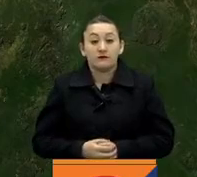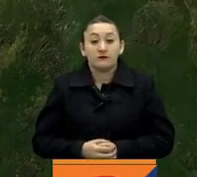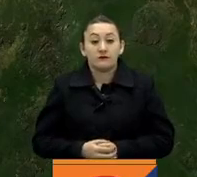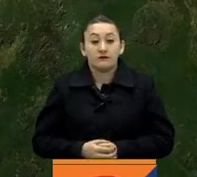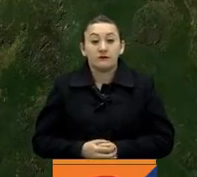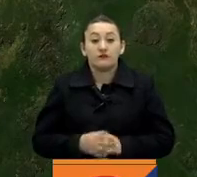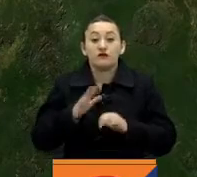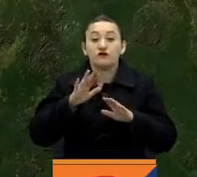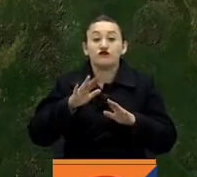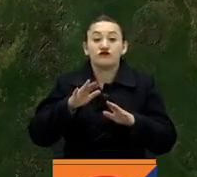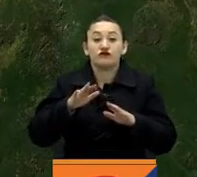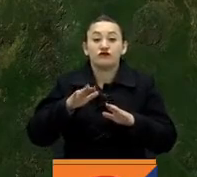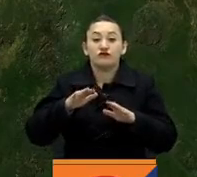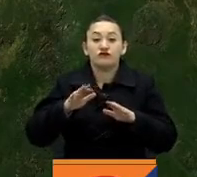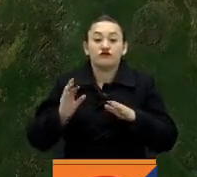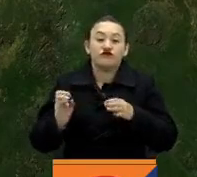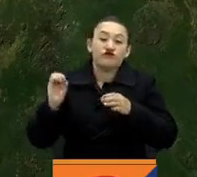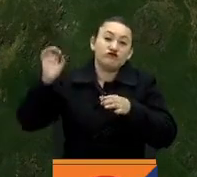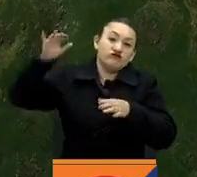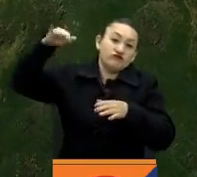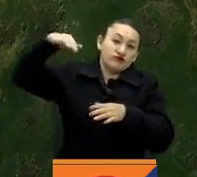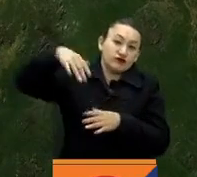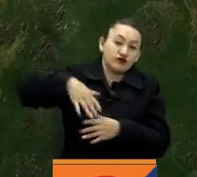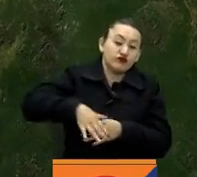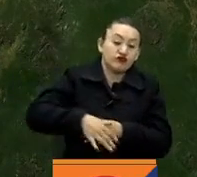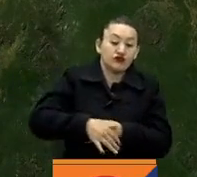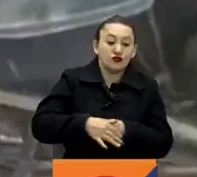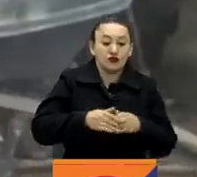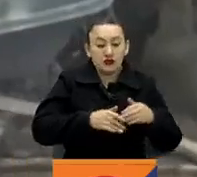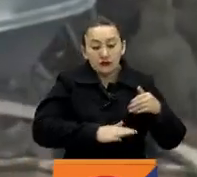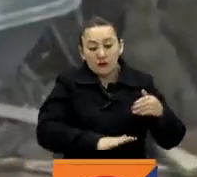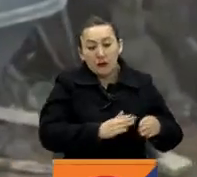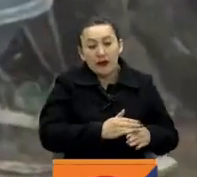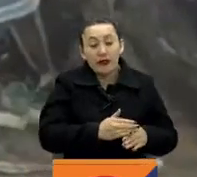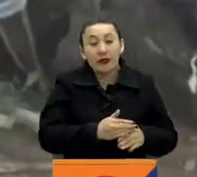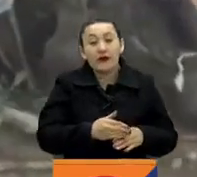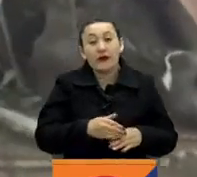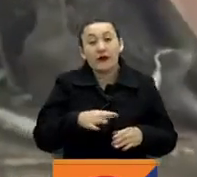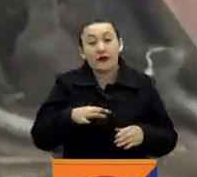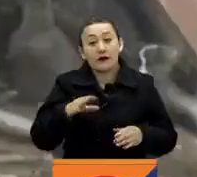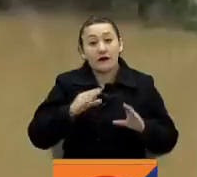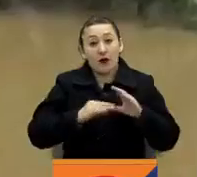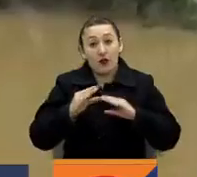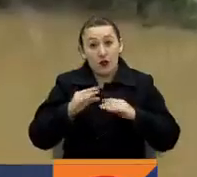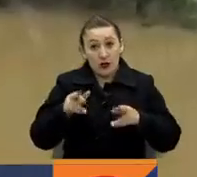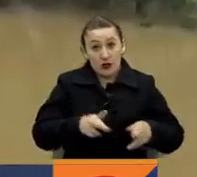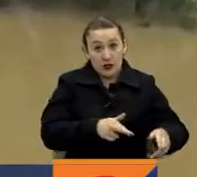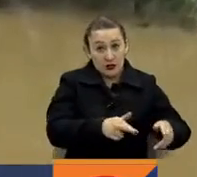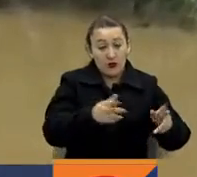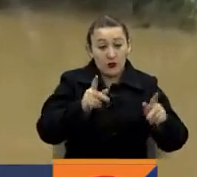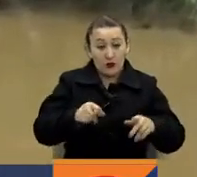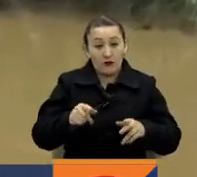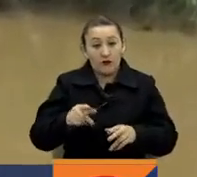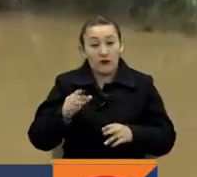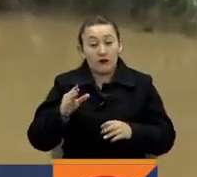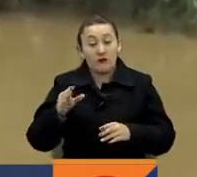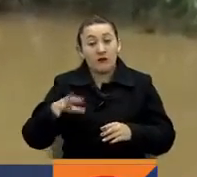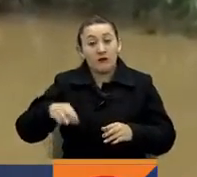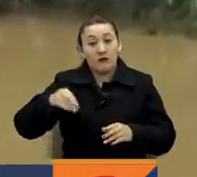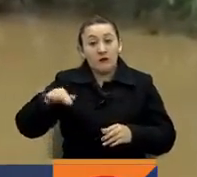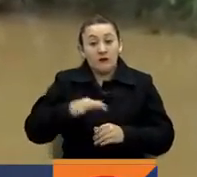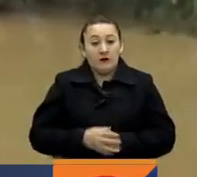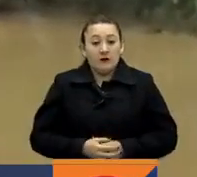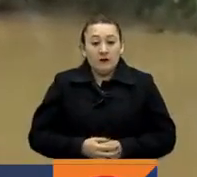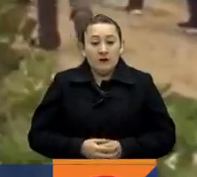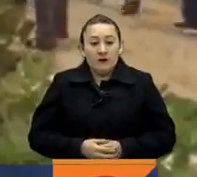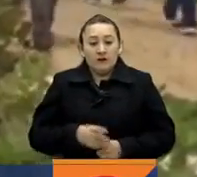cuencas altas y medias de los grandes ríos Magdalena y Cauca y también el pie de Monte Llanero. Según gestión del riesgo de